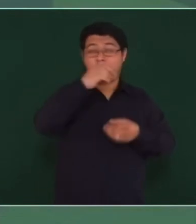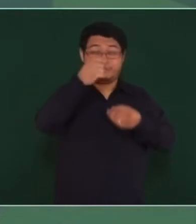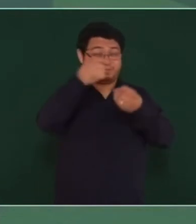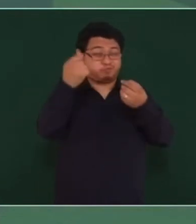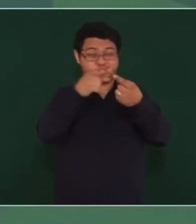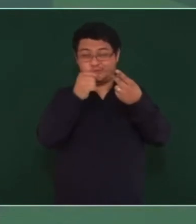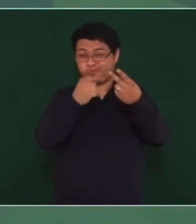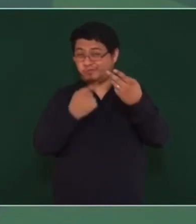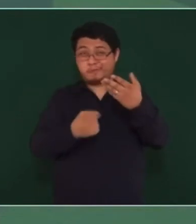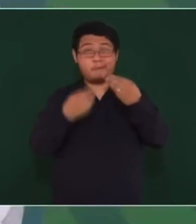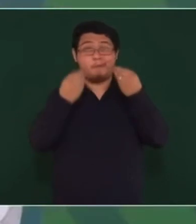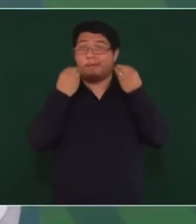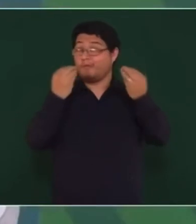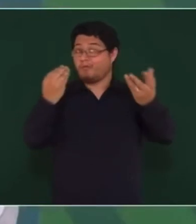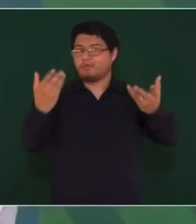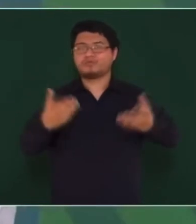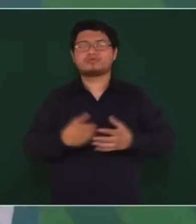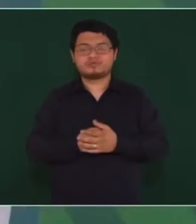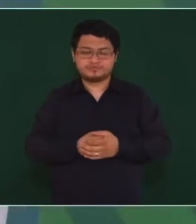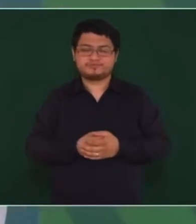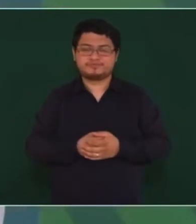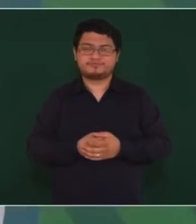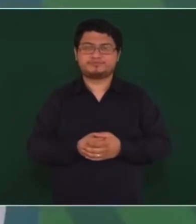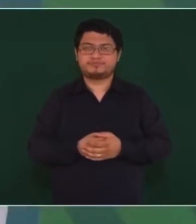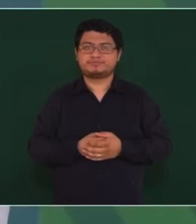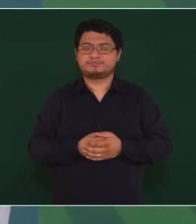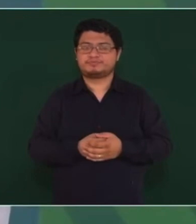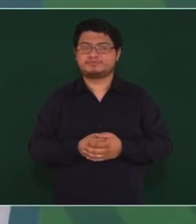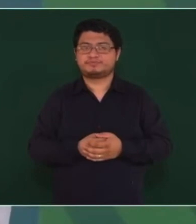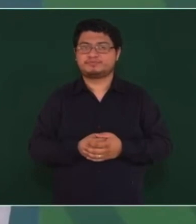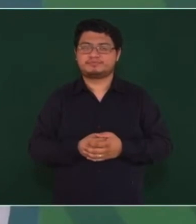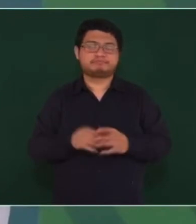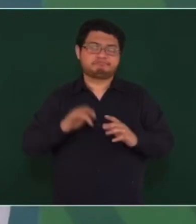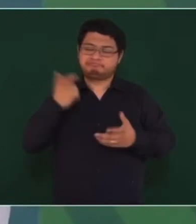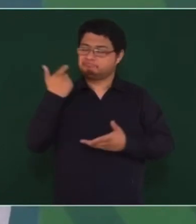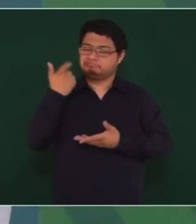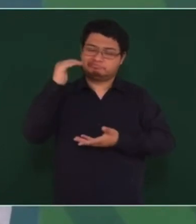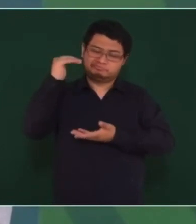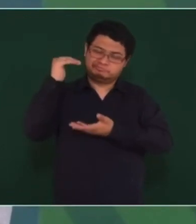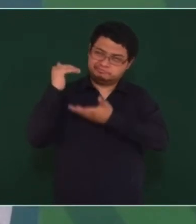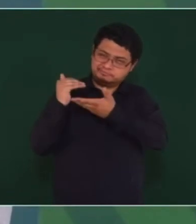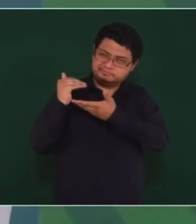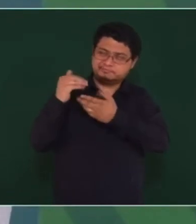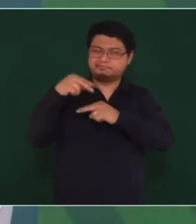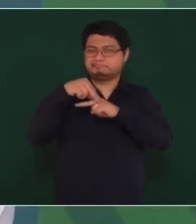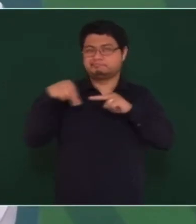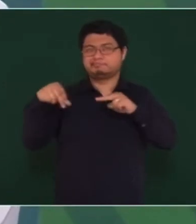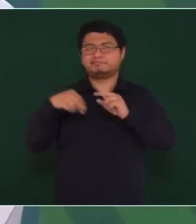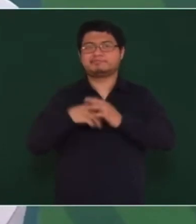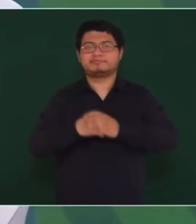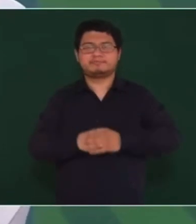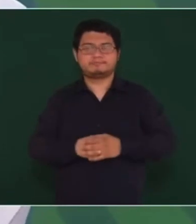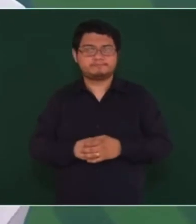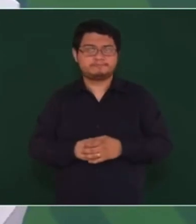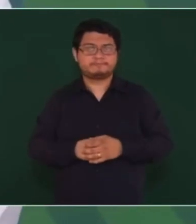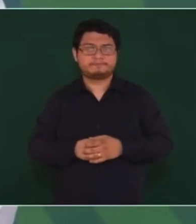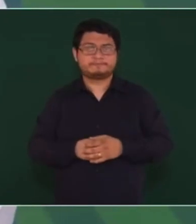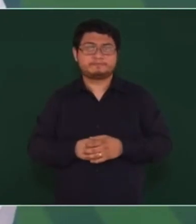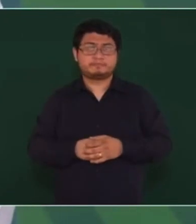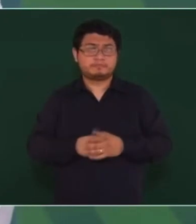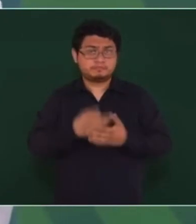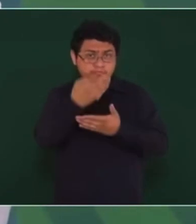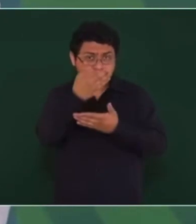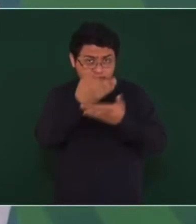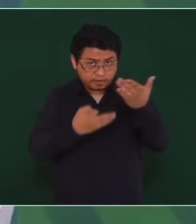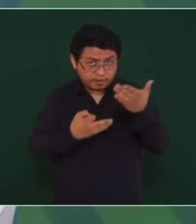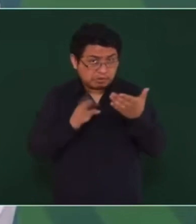va a bajar el precio del pasaje y si hace falta,